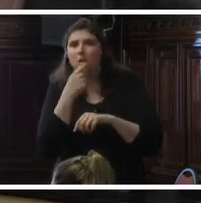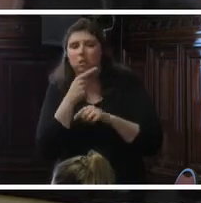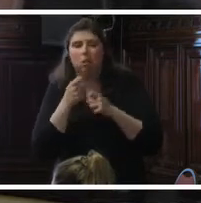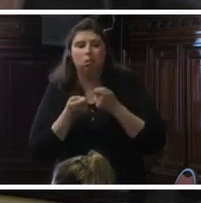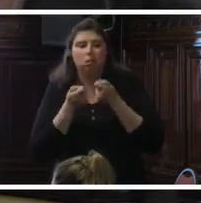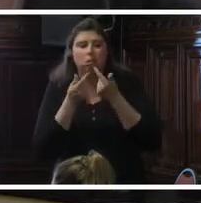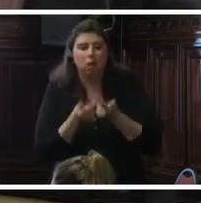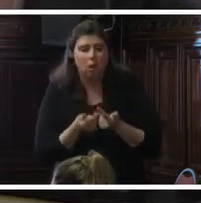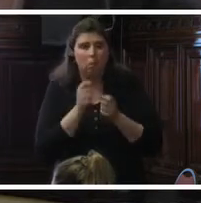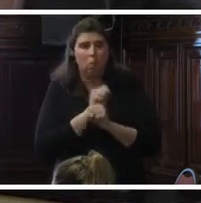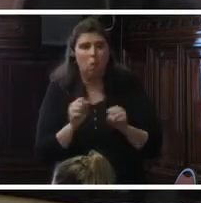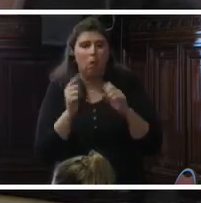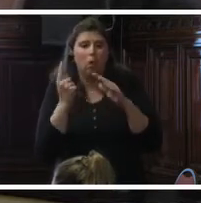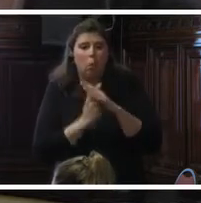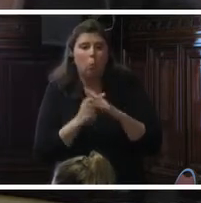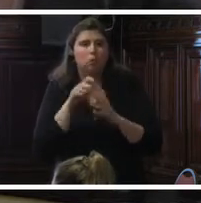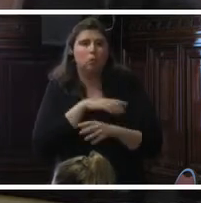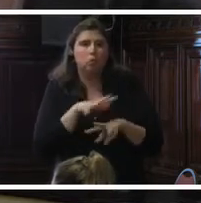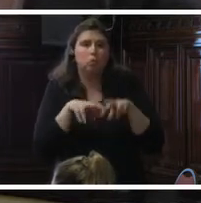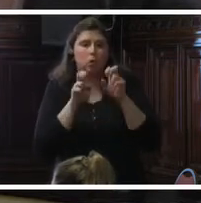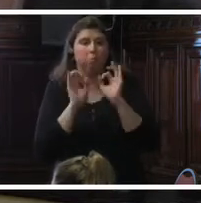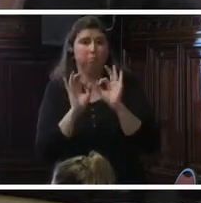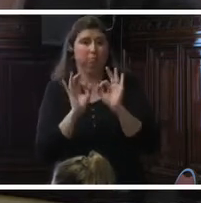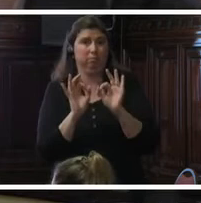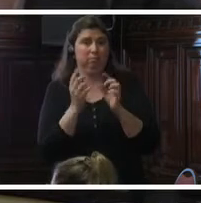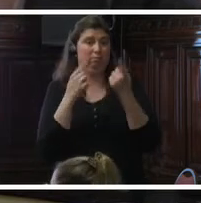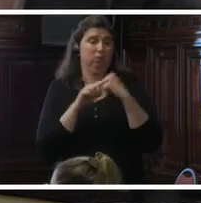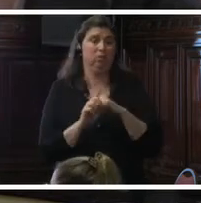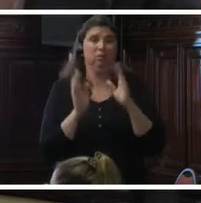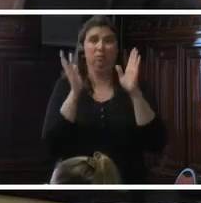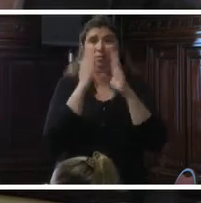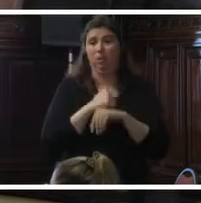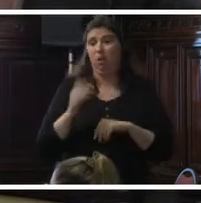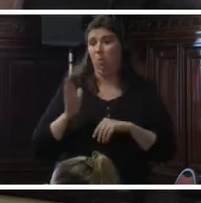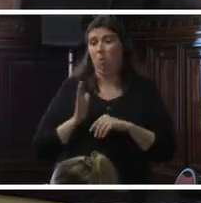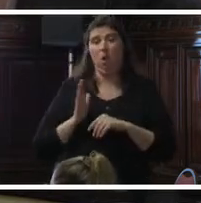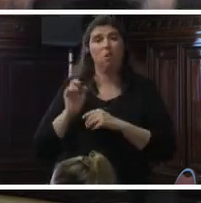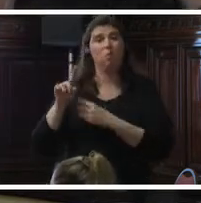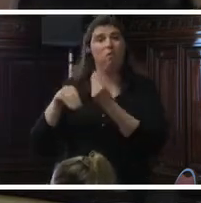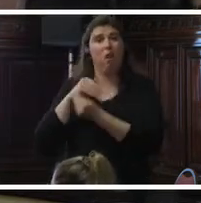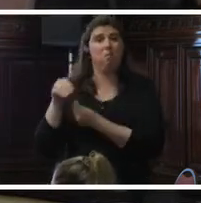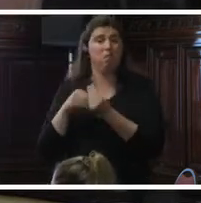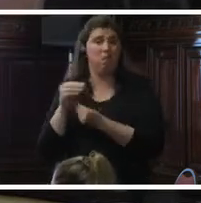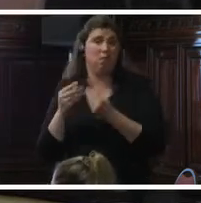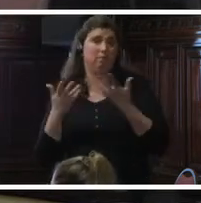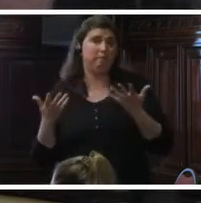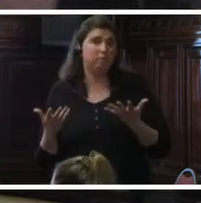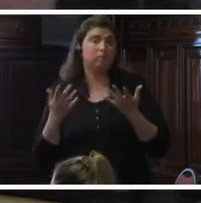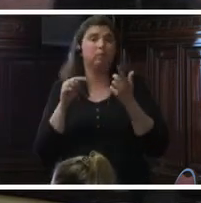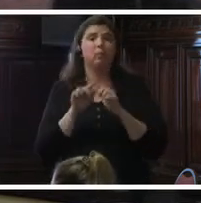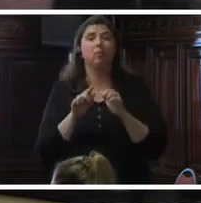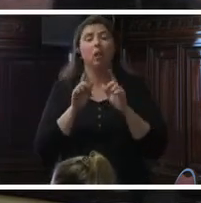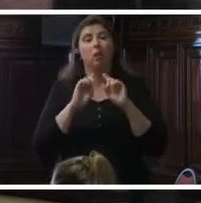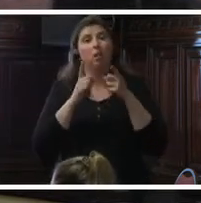necesarios para su inclusión social, representan una carga desproporcionada para las mujeres y sus familias, que también incluso